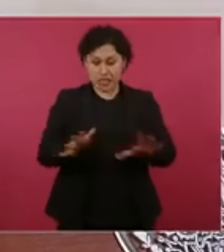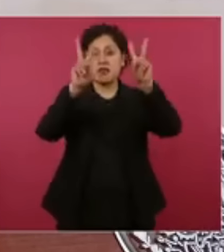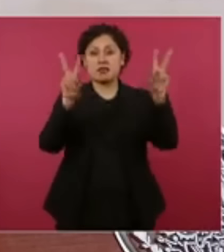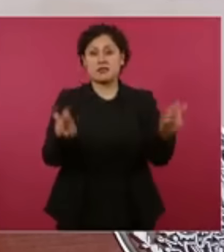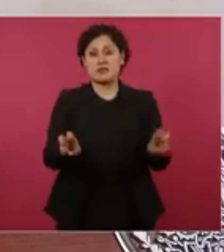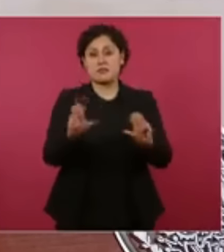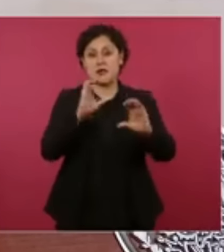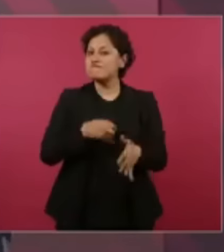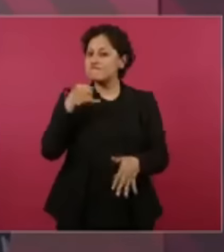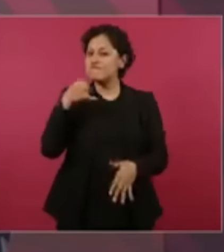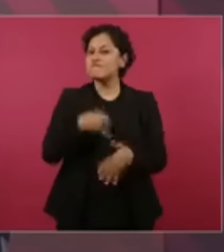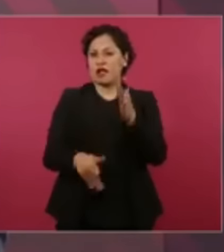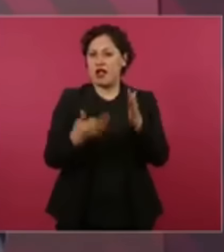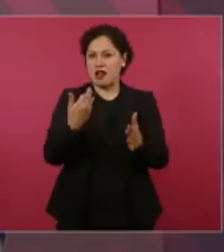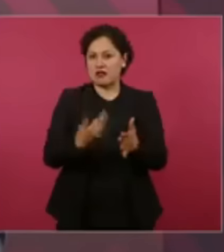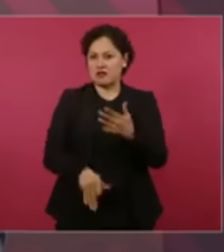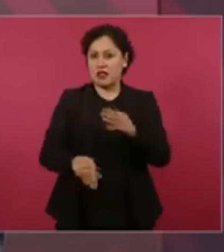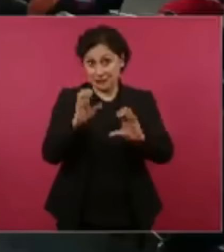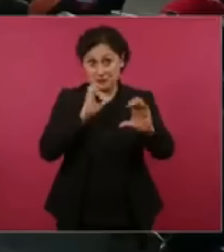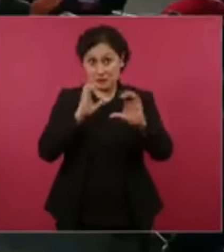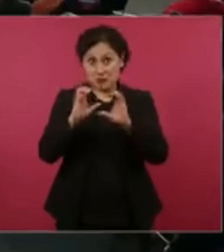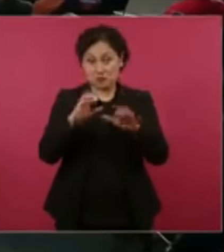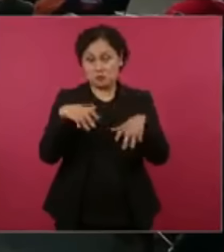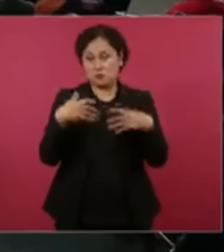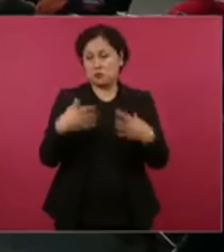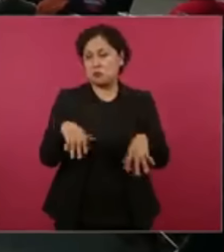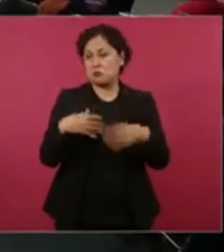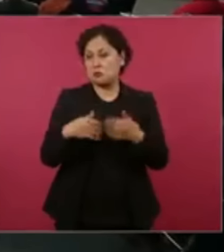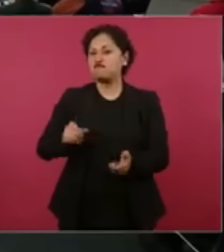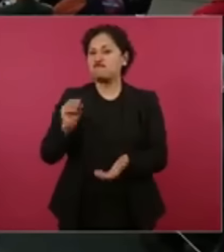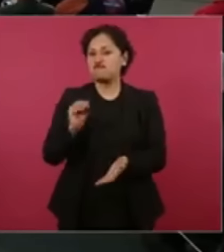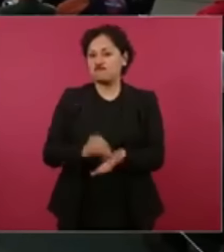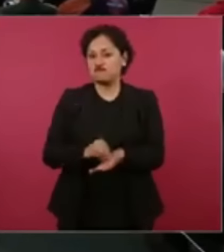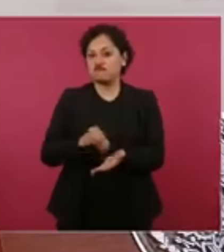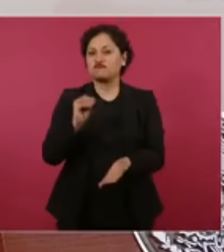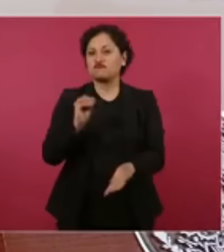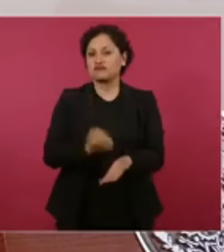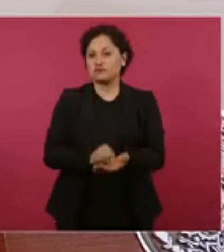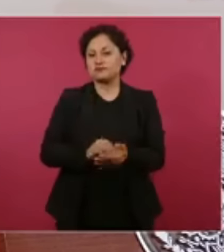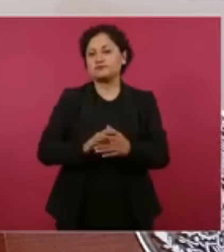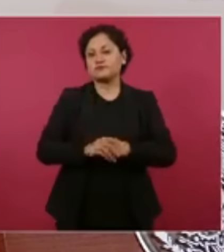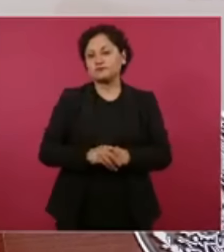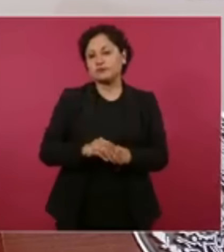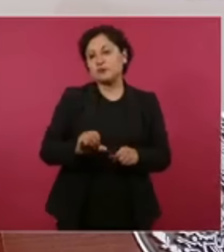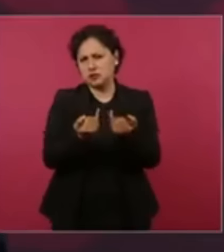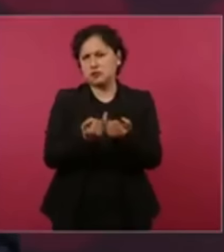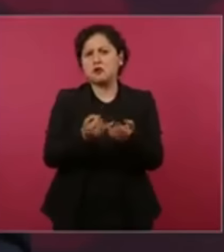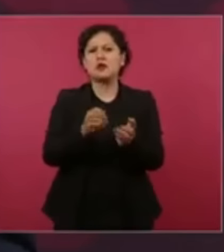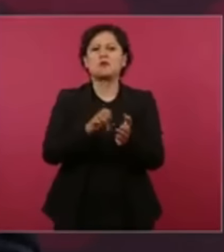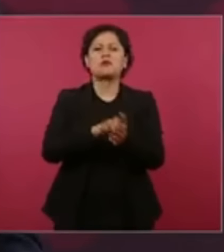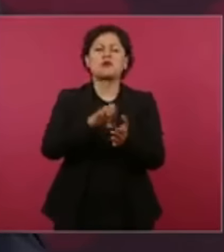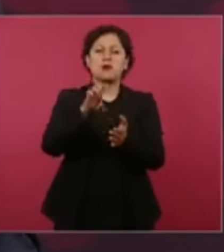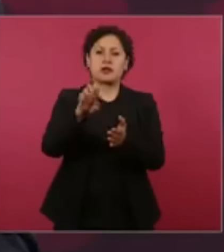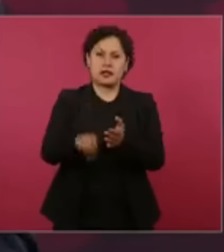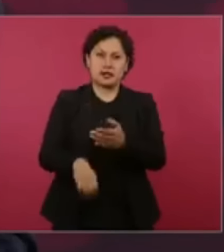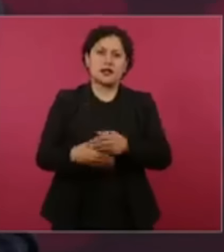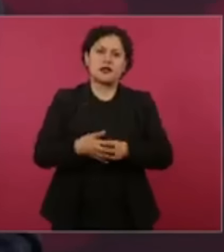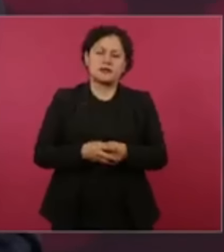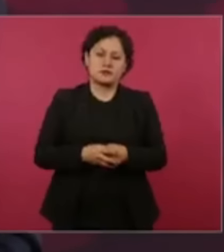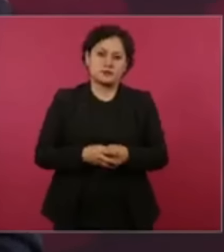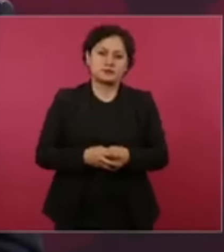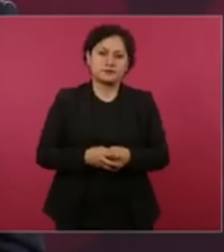comunicación en el mundo. Estamos muy atrasados en este campo. Como en otros, ¿no? Desde luego, hay una monstruosa